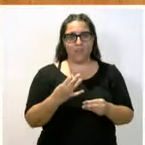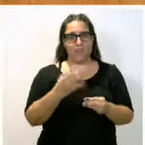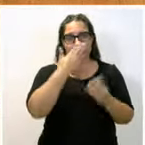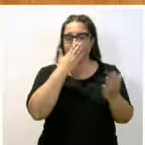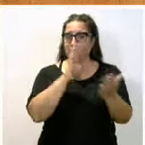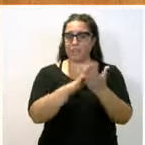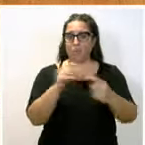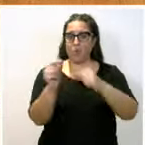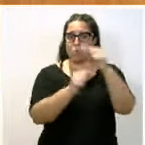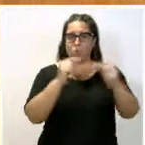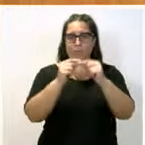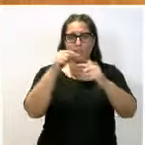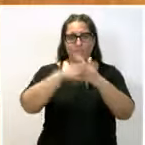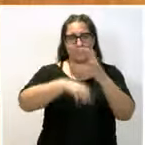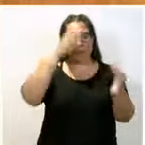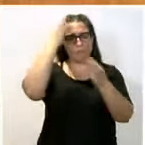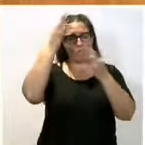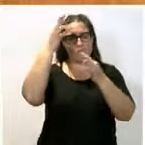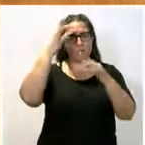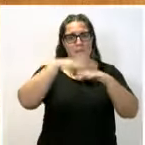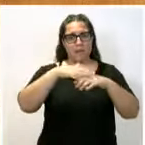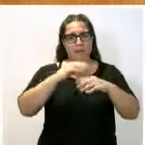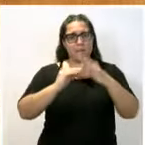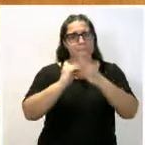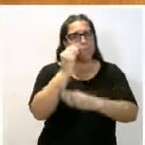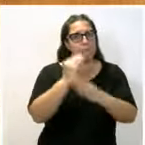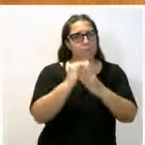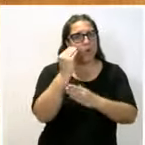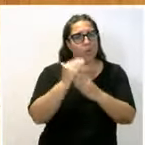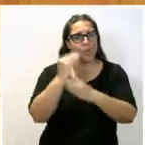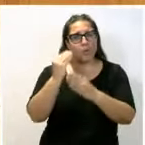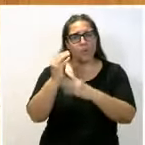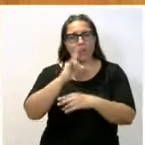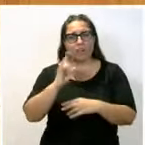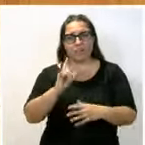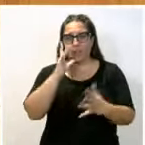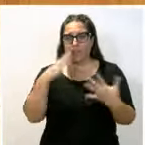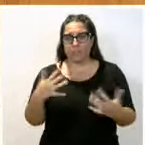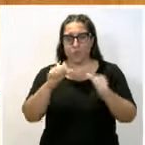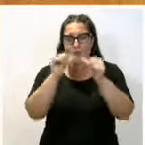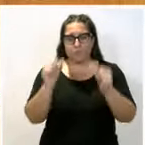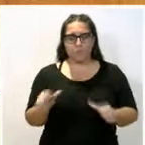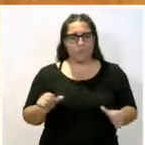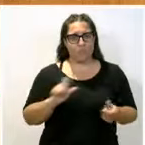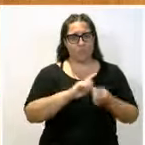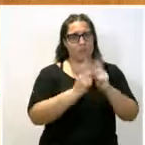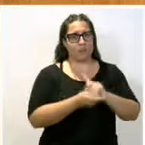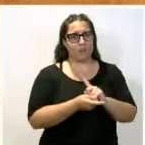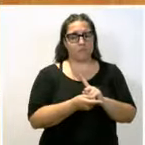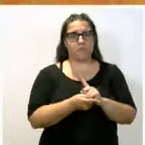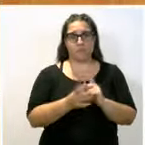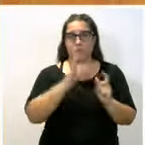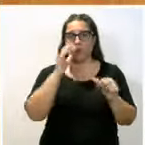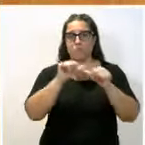cuestione el modelo de producción que estamos viviendo en estos momentos y que afecta directamente al modelo de